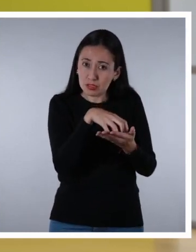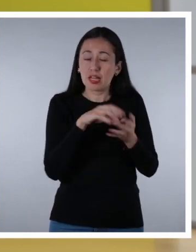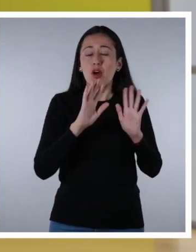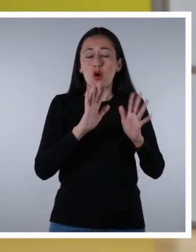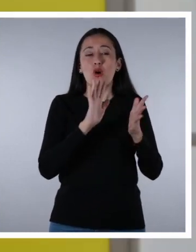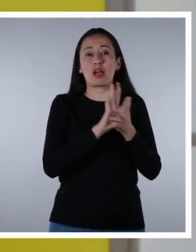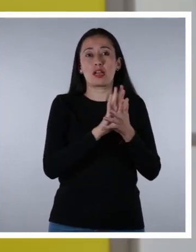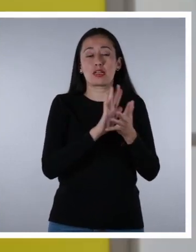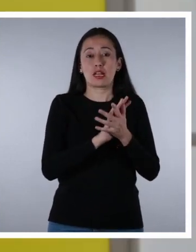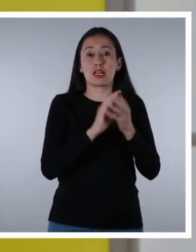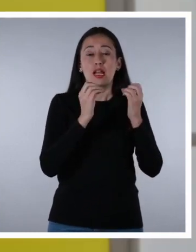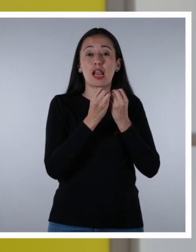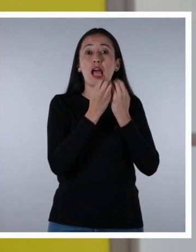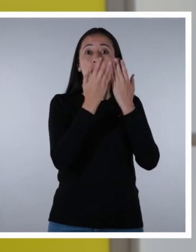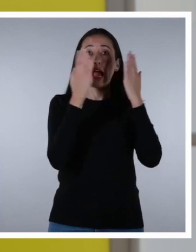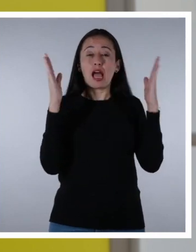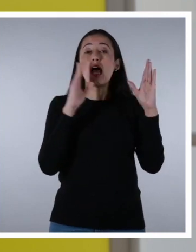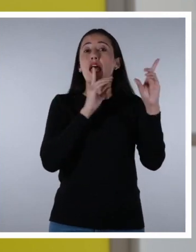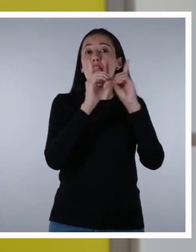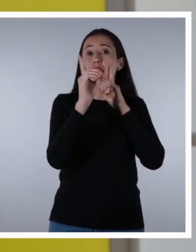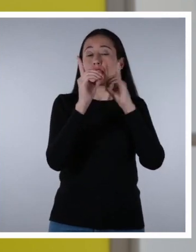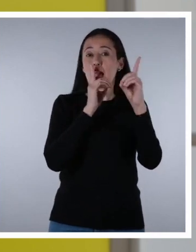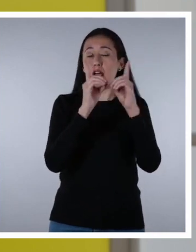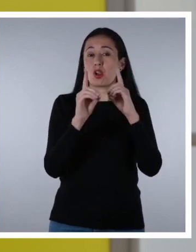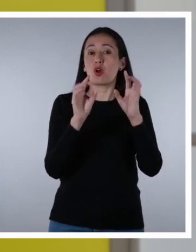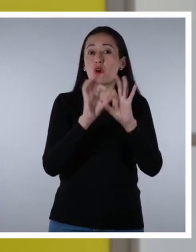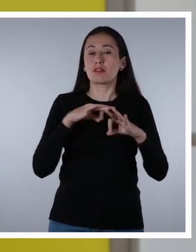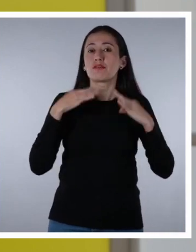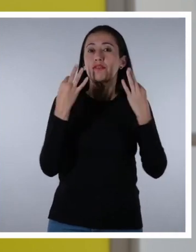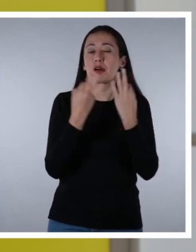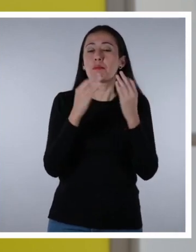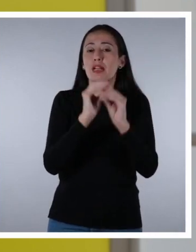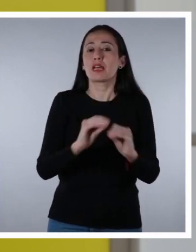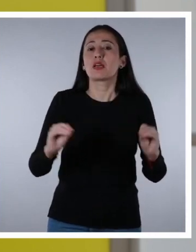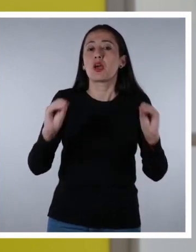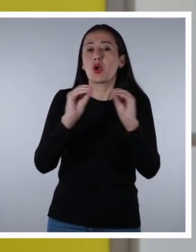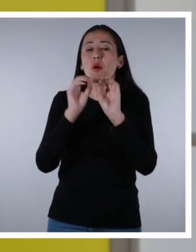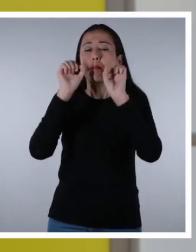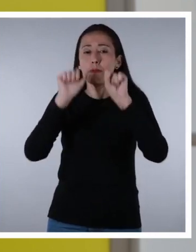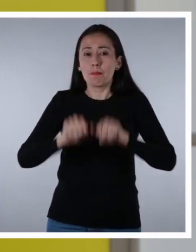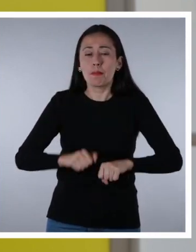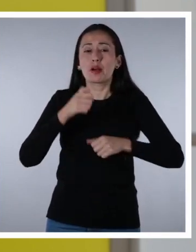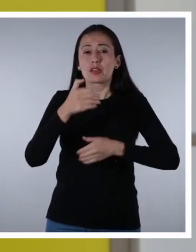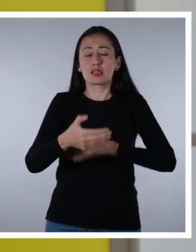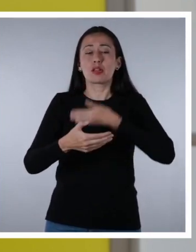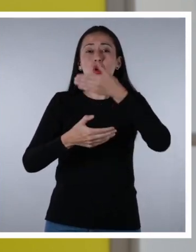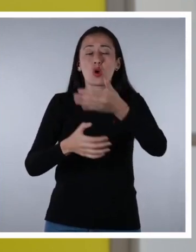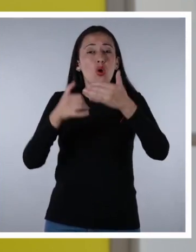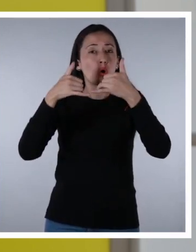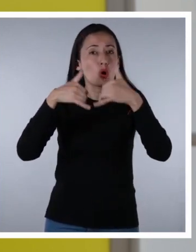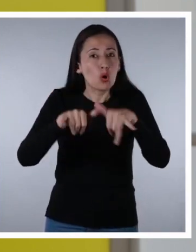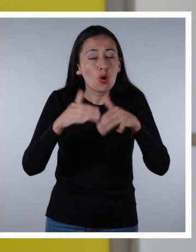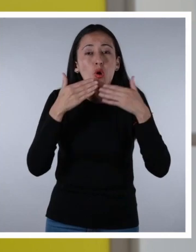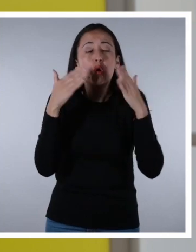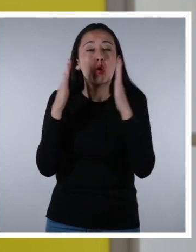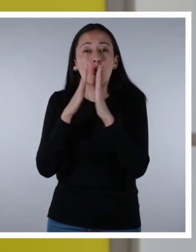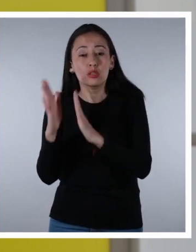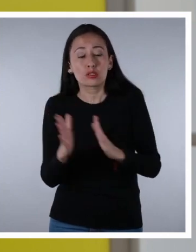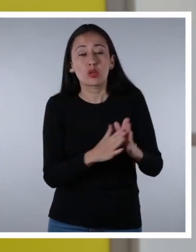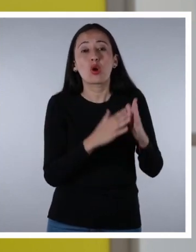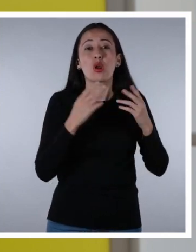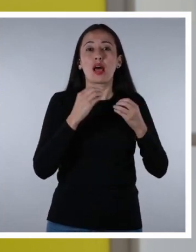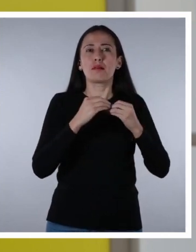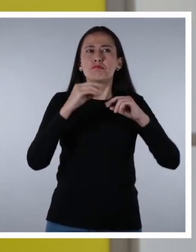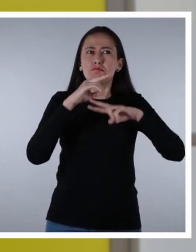científica. Abrir canales de diálogo en familia ayudará a construir una posición común que permita identificar